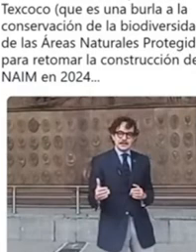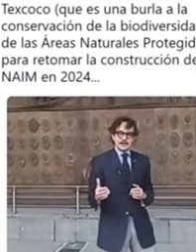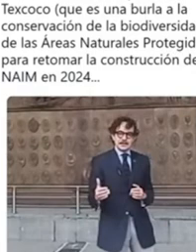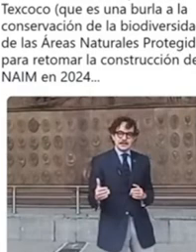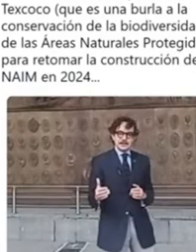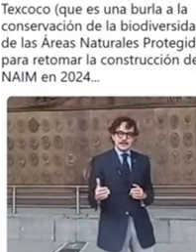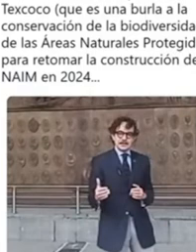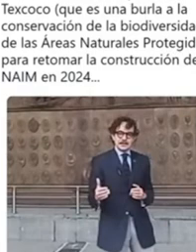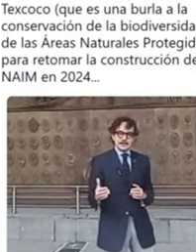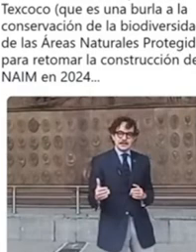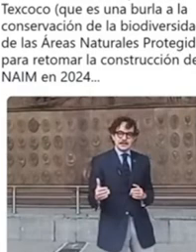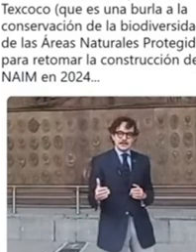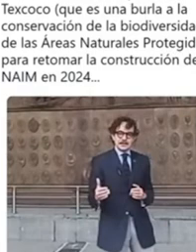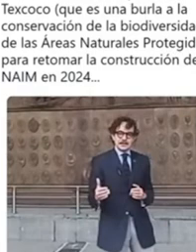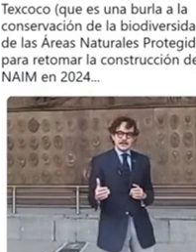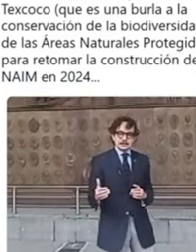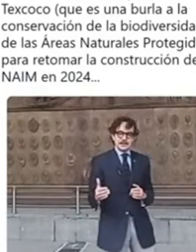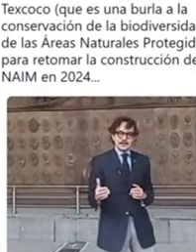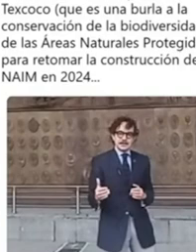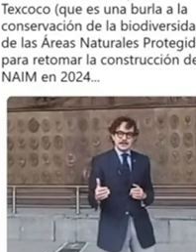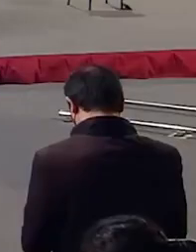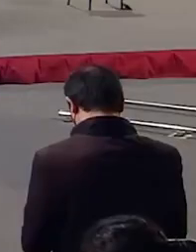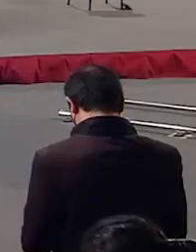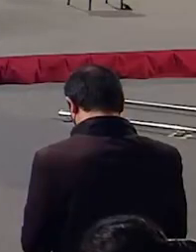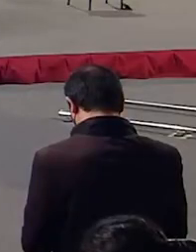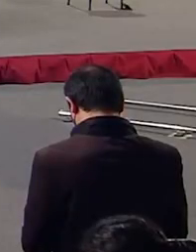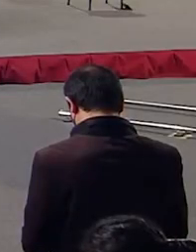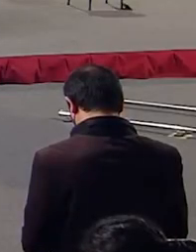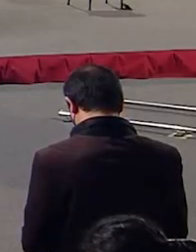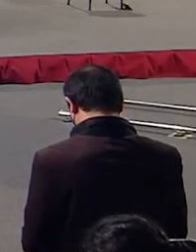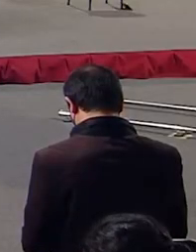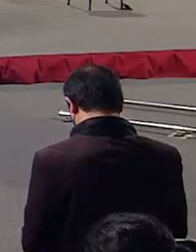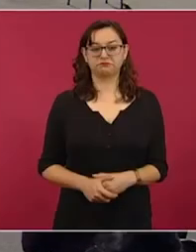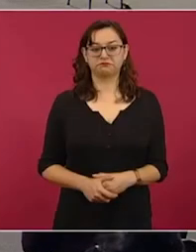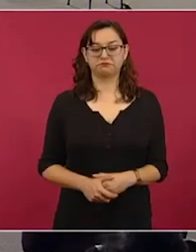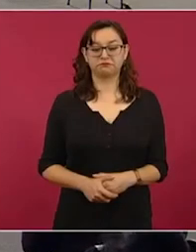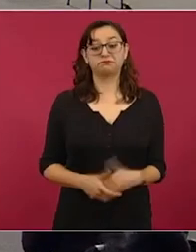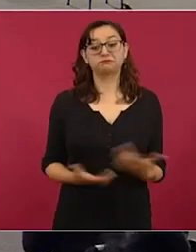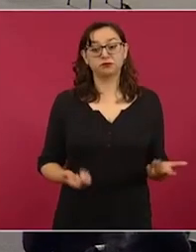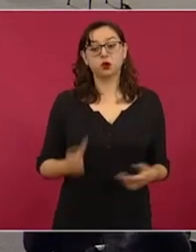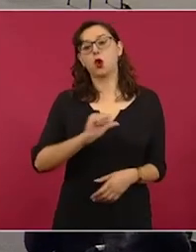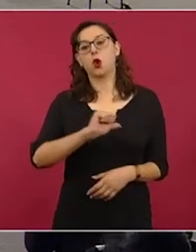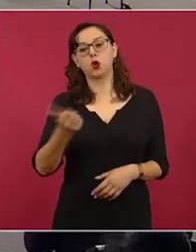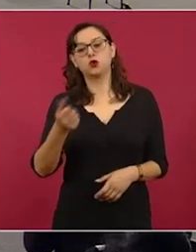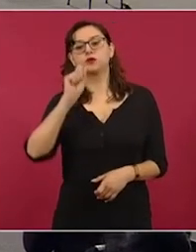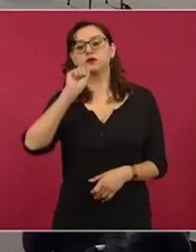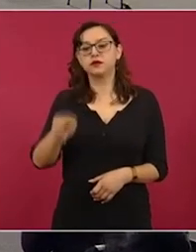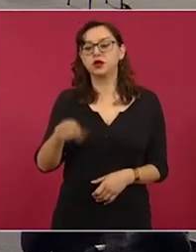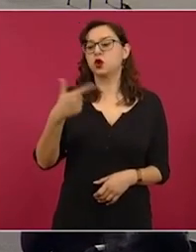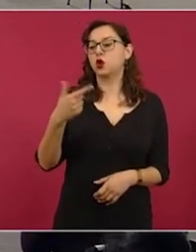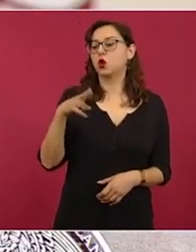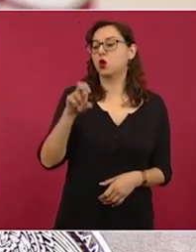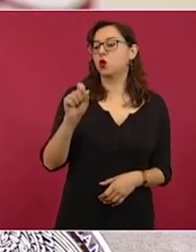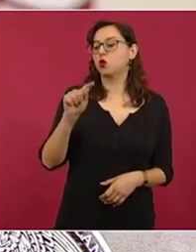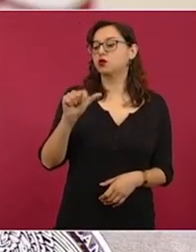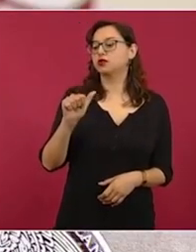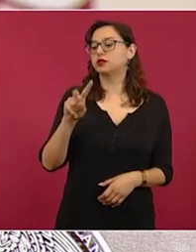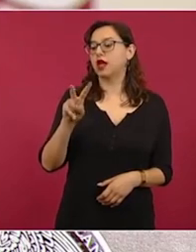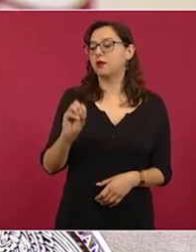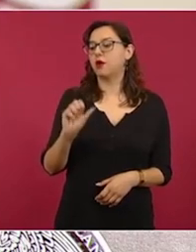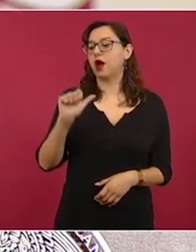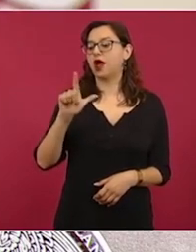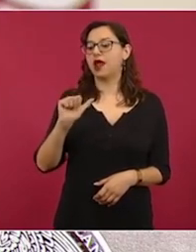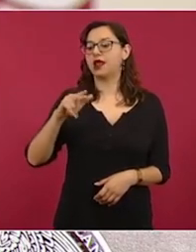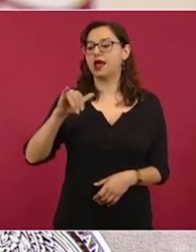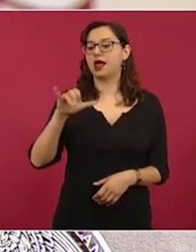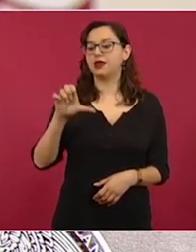El otro ejemplo es el de Gustavo Alaniz, ingeniero que dirige SEMDA, organización civil